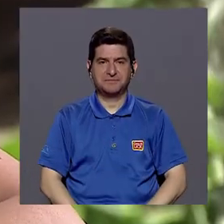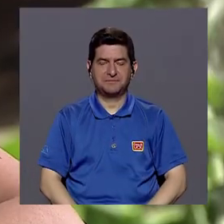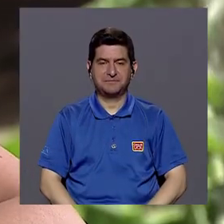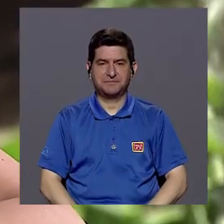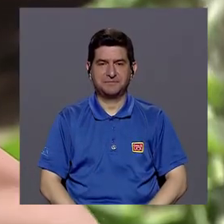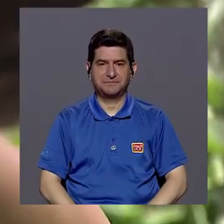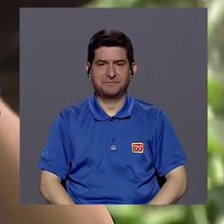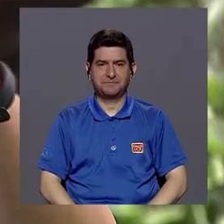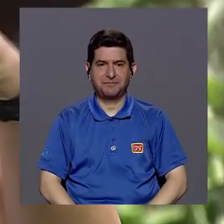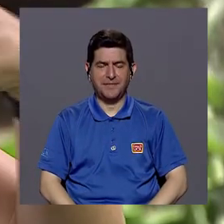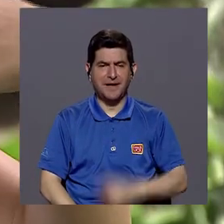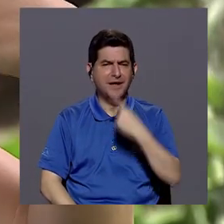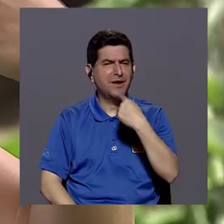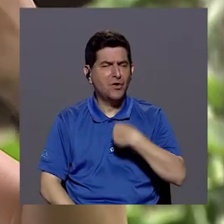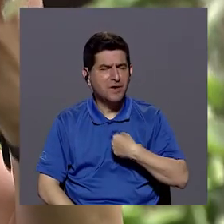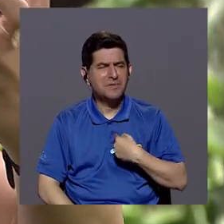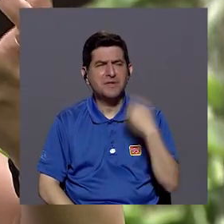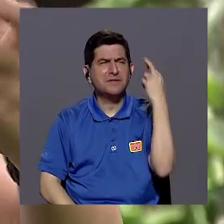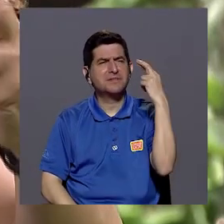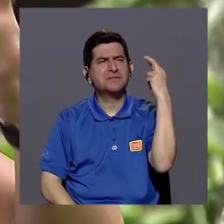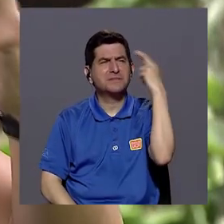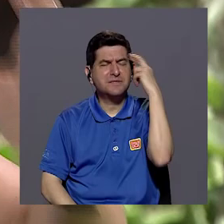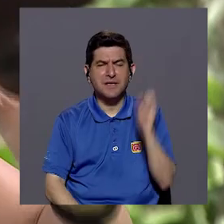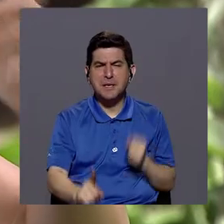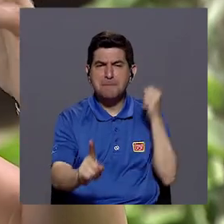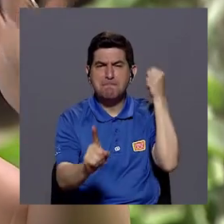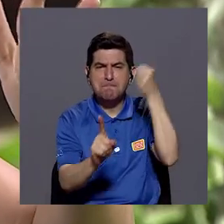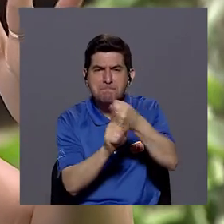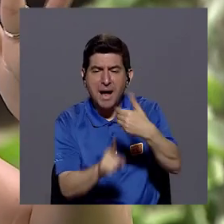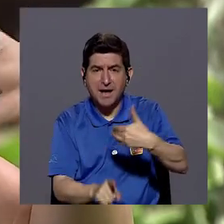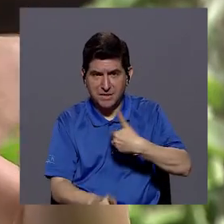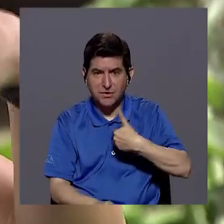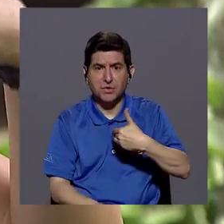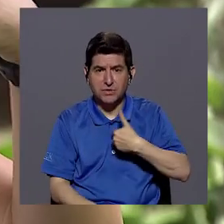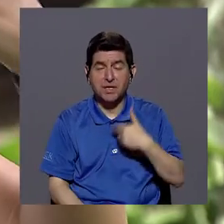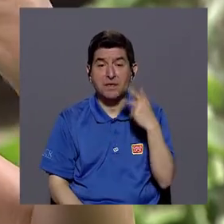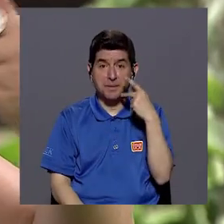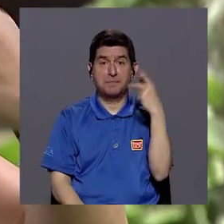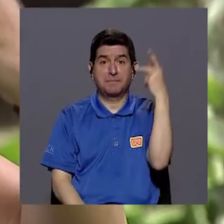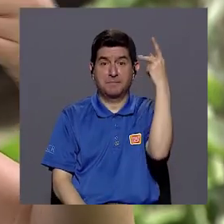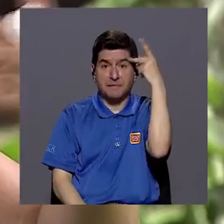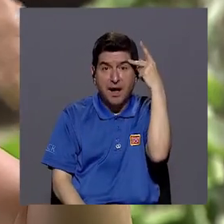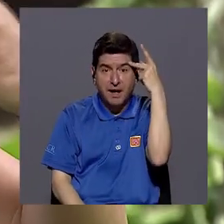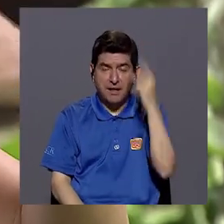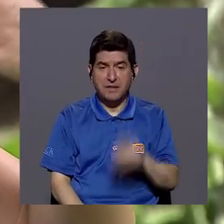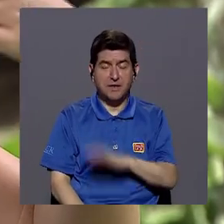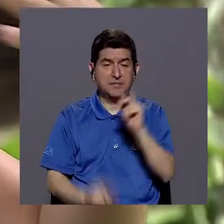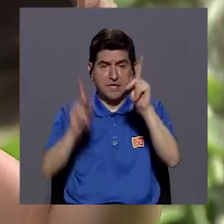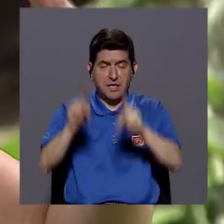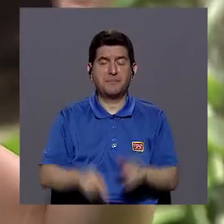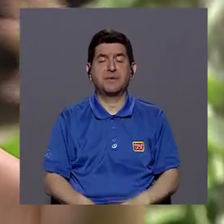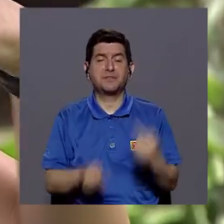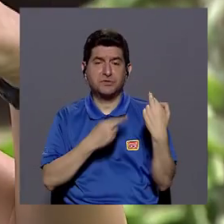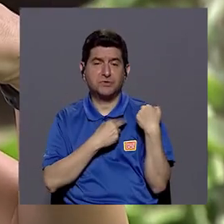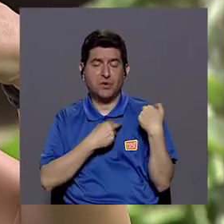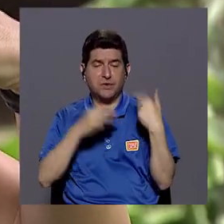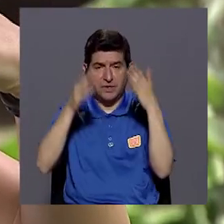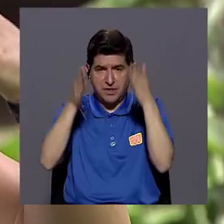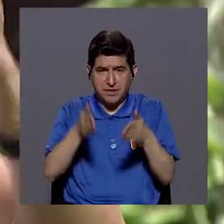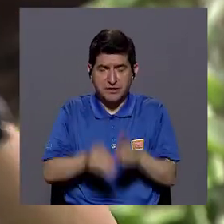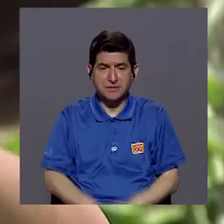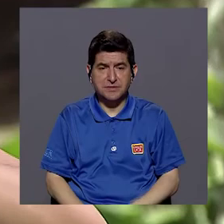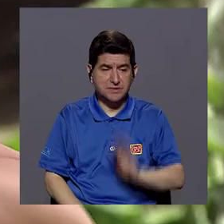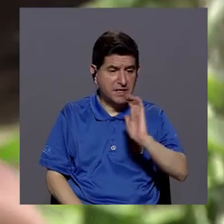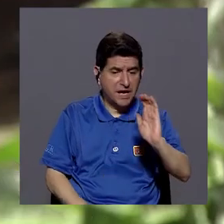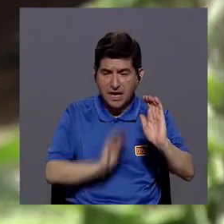Realmente esto que me estás diciendo me lleva a la reflexión del impacto que tenemos como padres, madres, cuidadores, cuidadoras